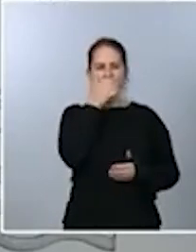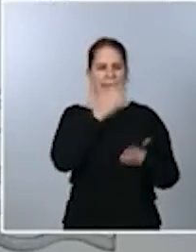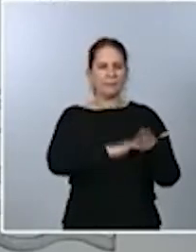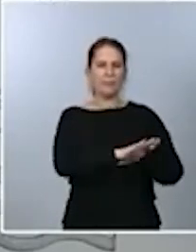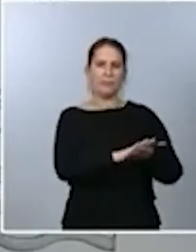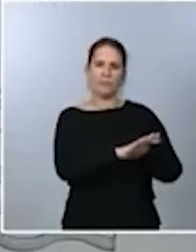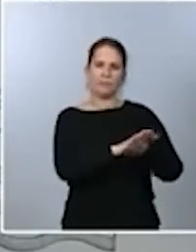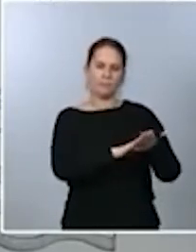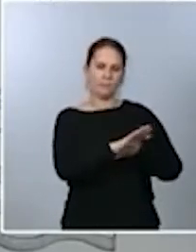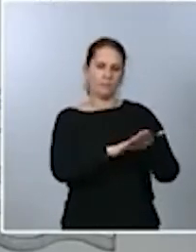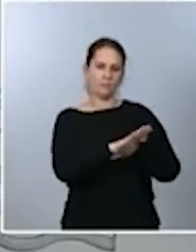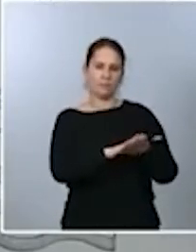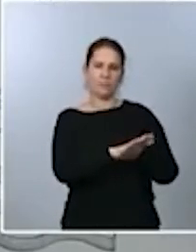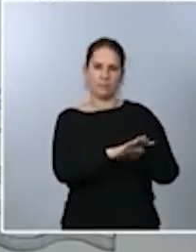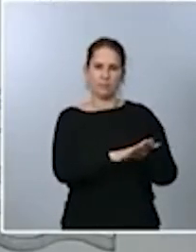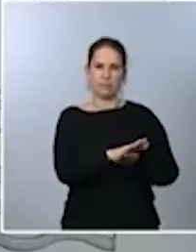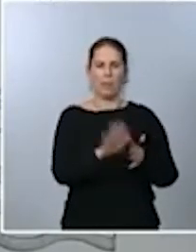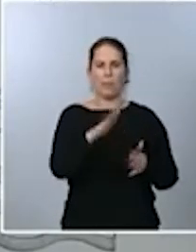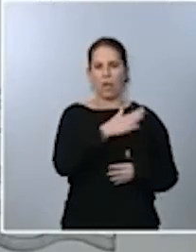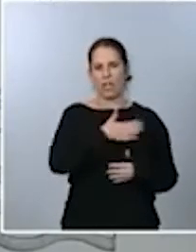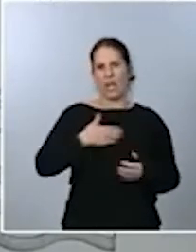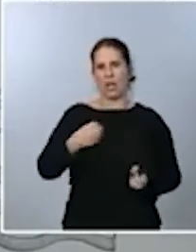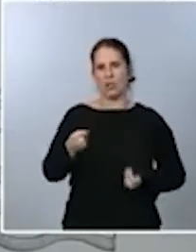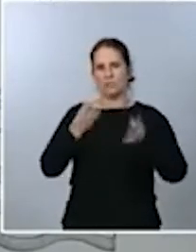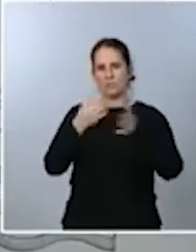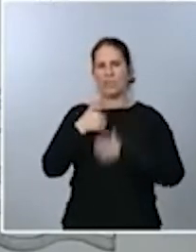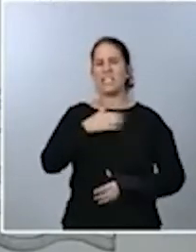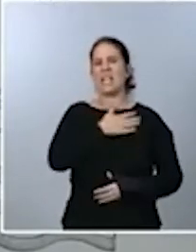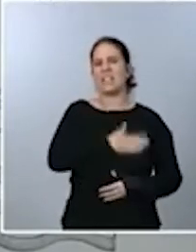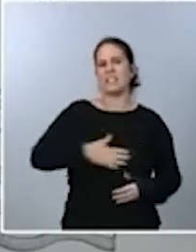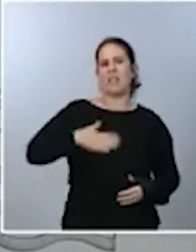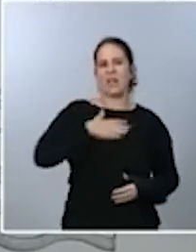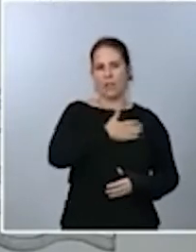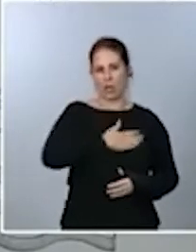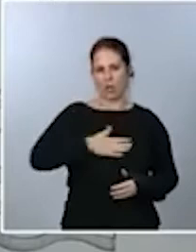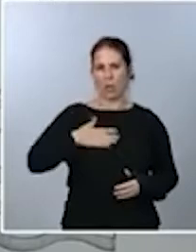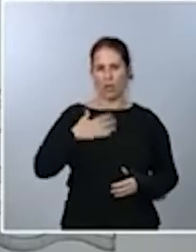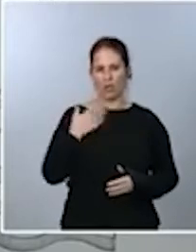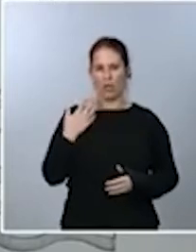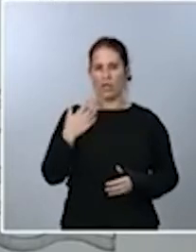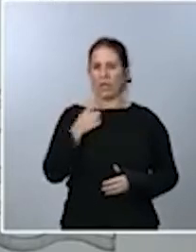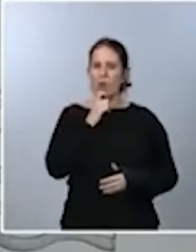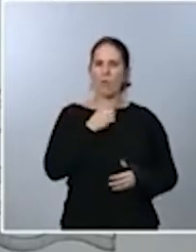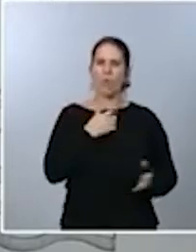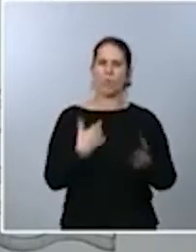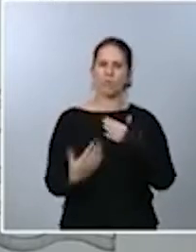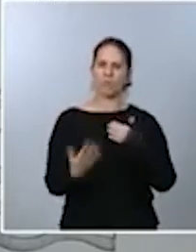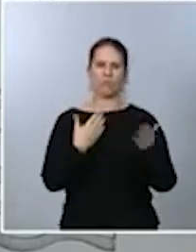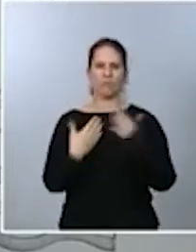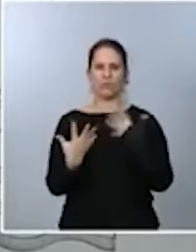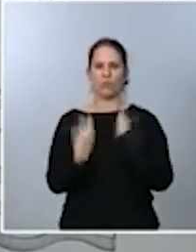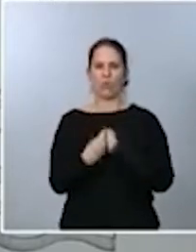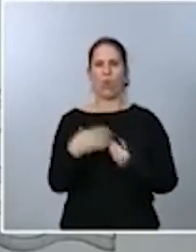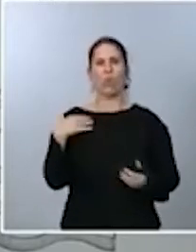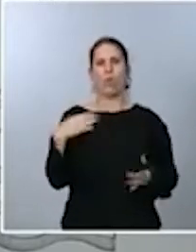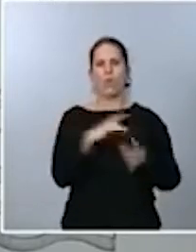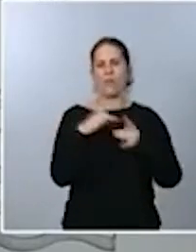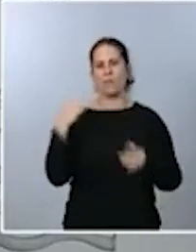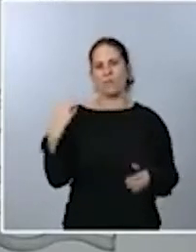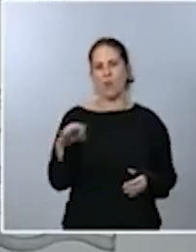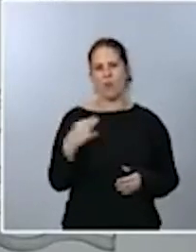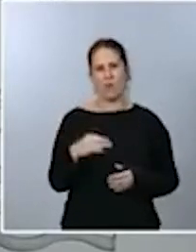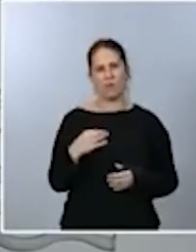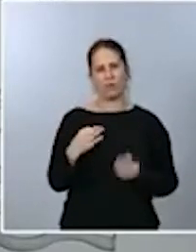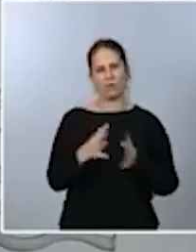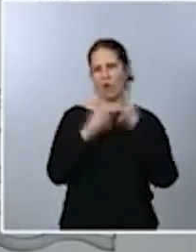acuerdo, pero quiero manifestar mi satisfacción por cómo han transcurrido las conversaciones con Unidas Podemos, el altísimo grado de consenso que